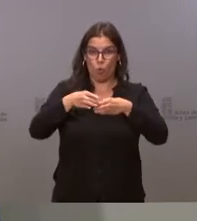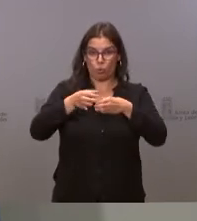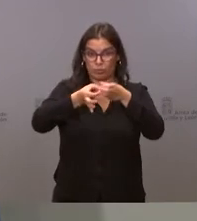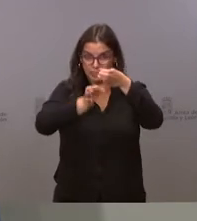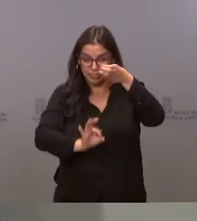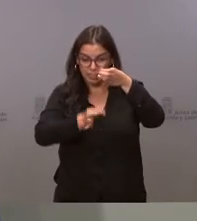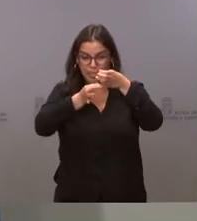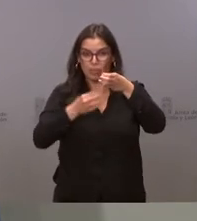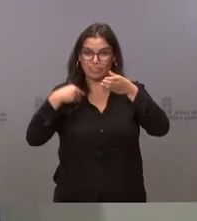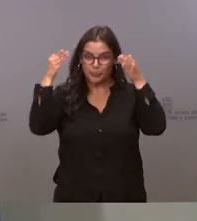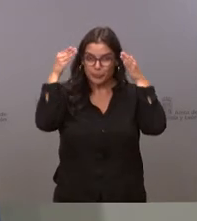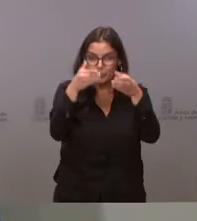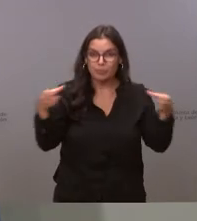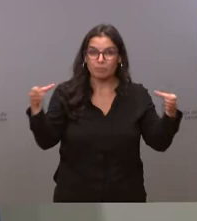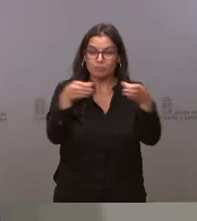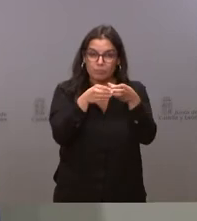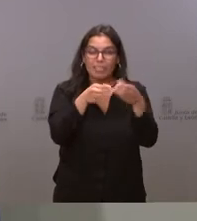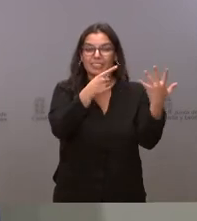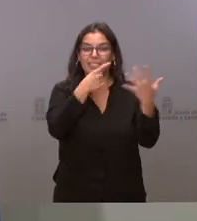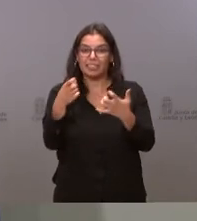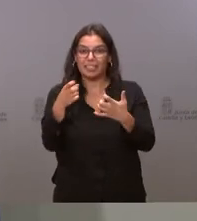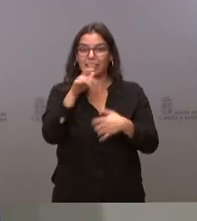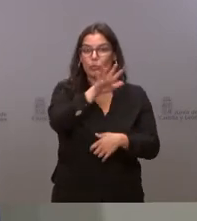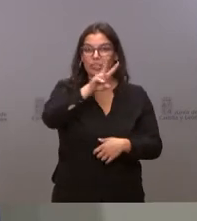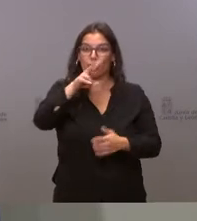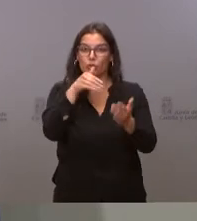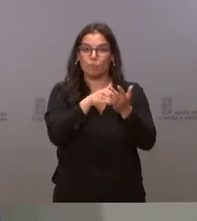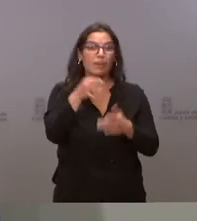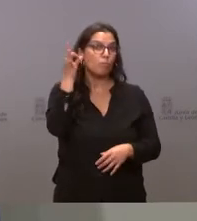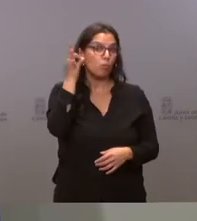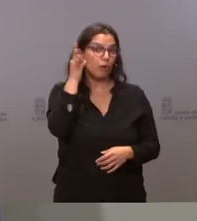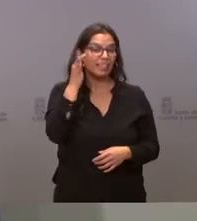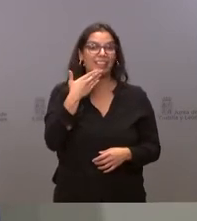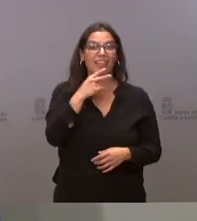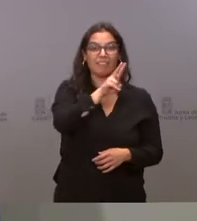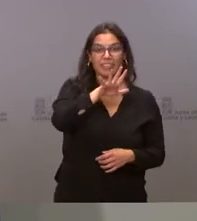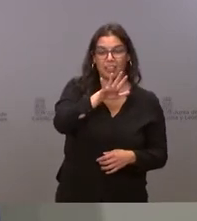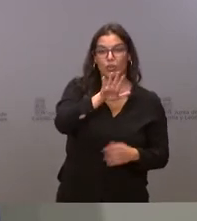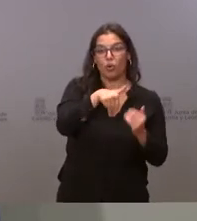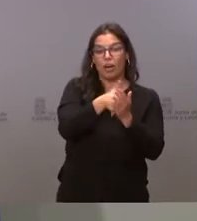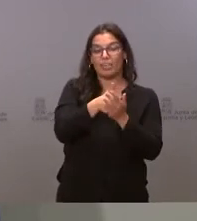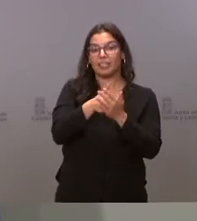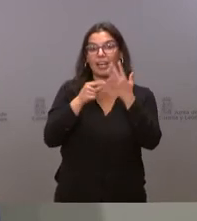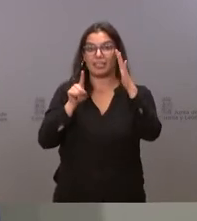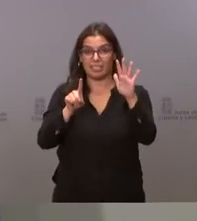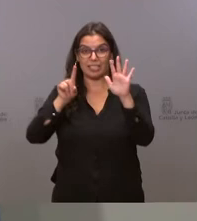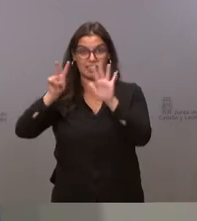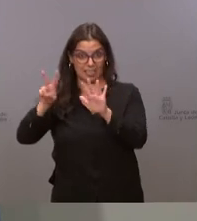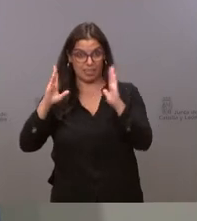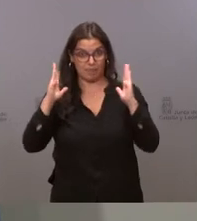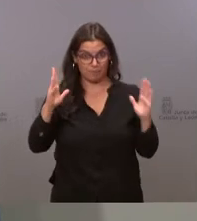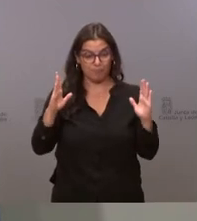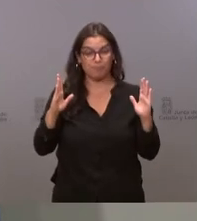una población diana de 652.000 mujeres entre 25 y 67 años.